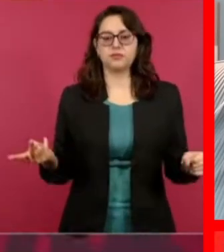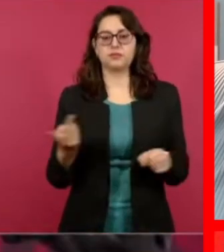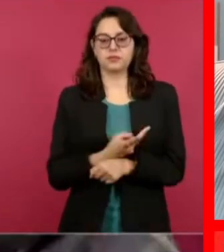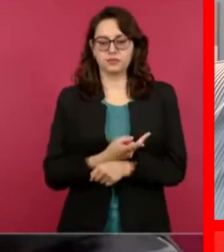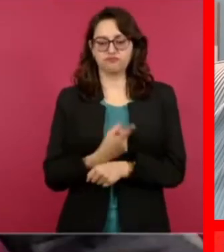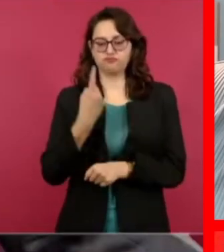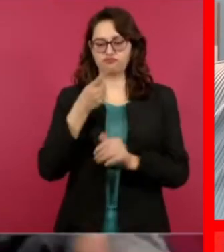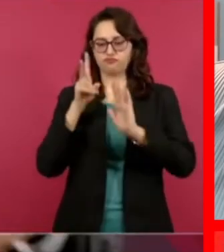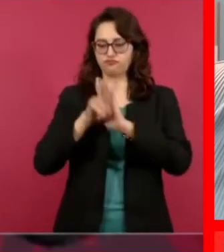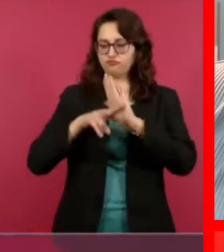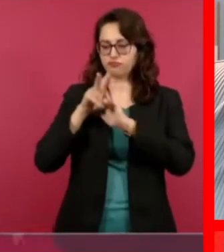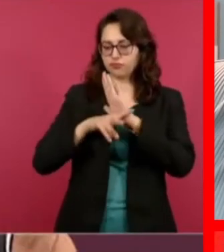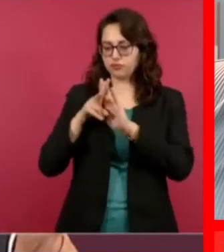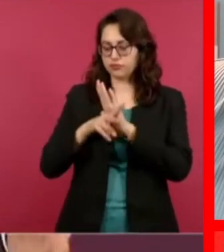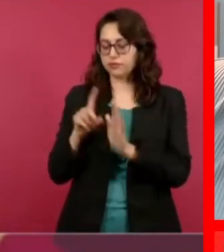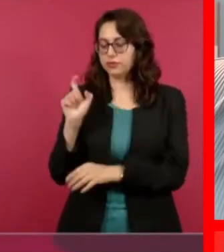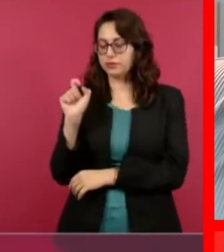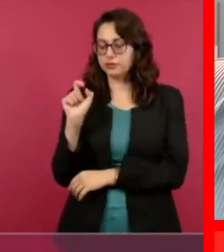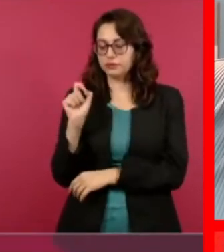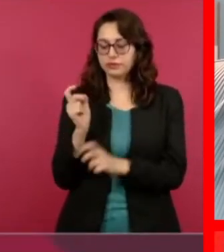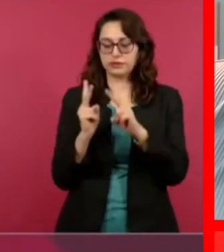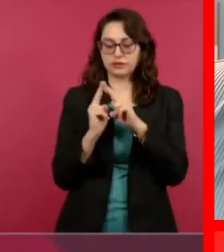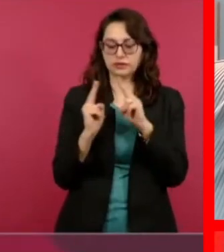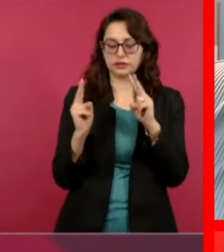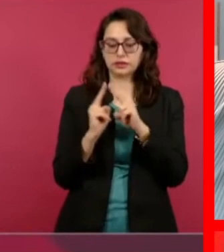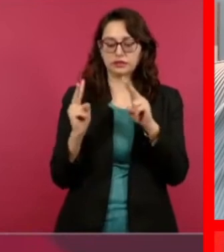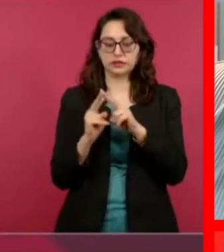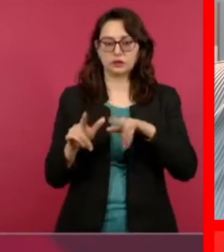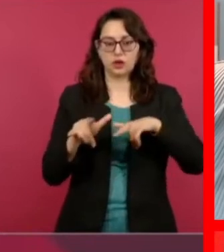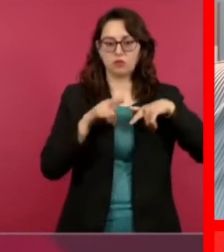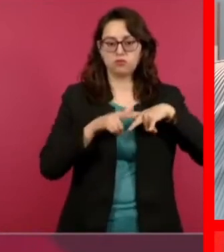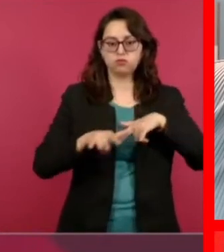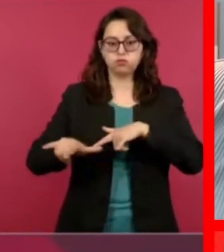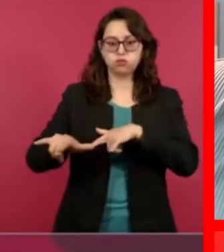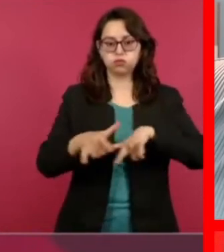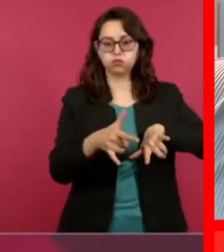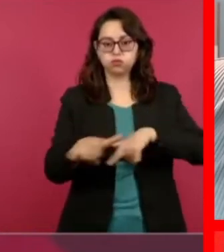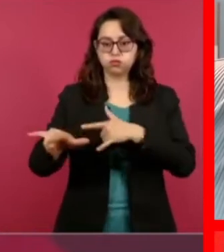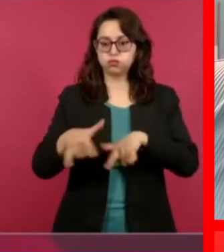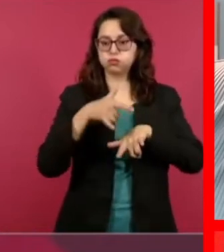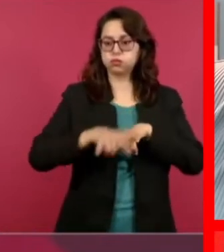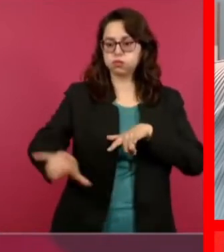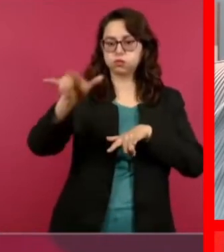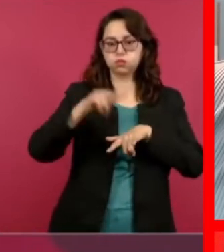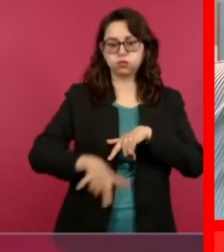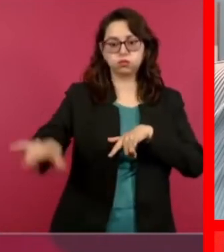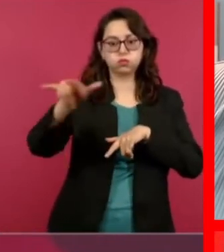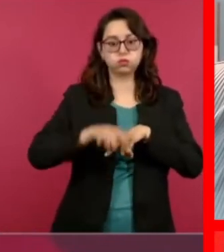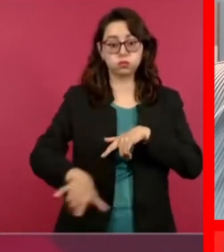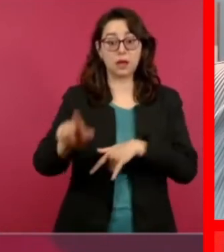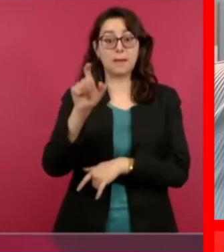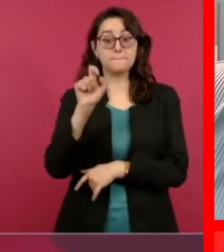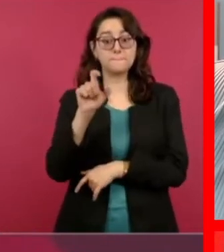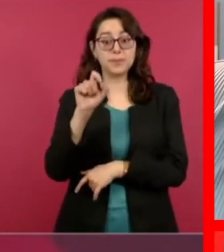carretera agentes aparentemente